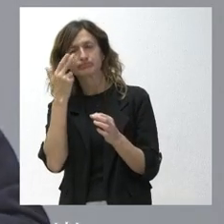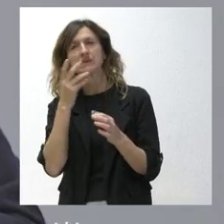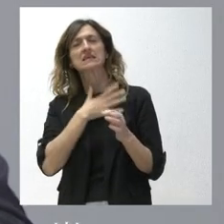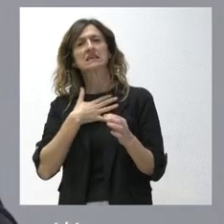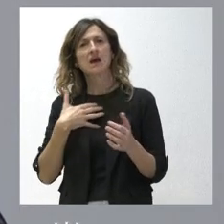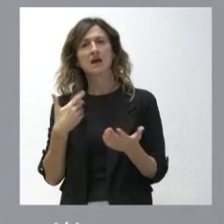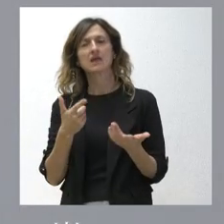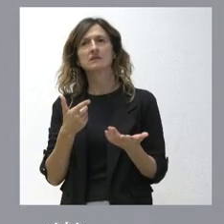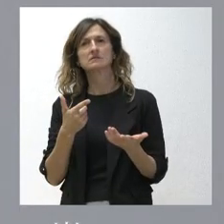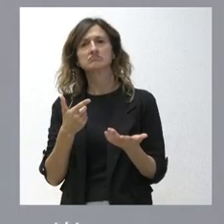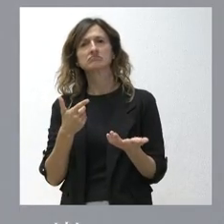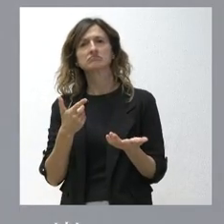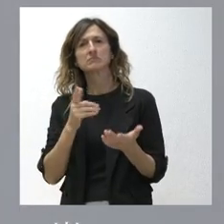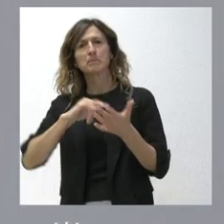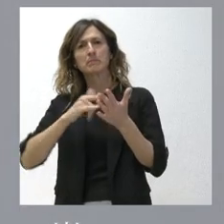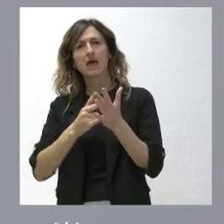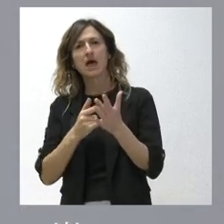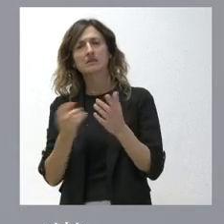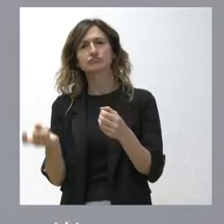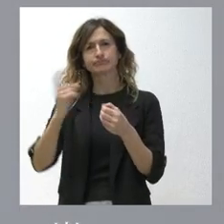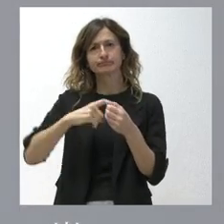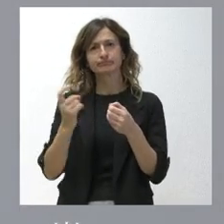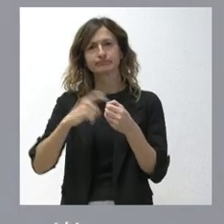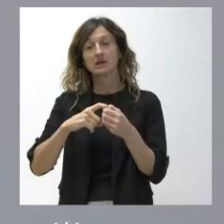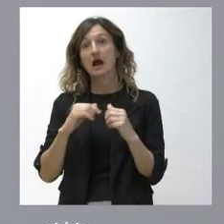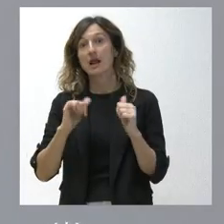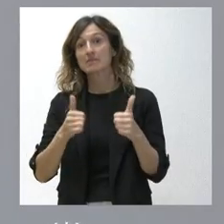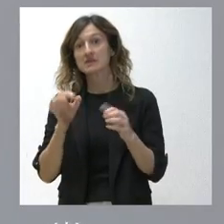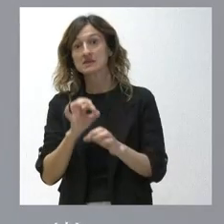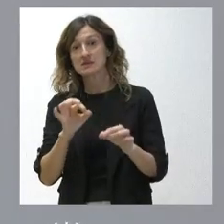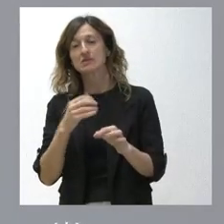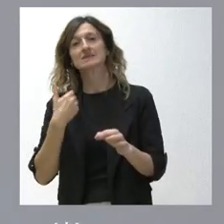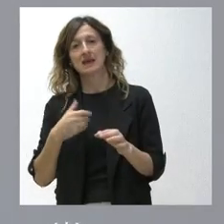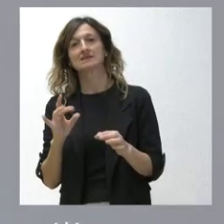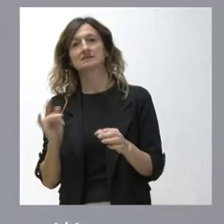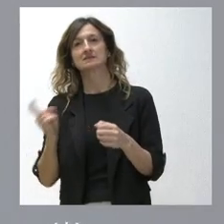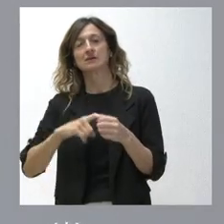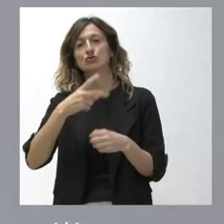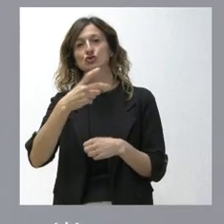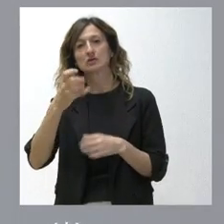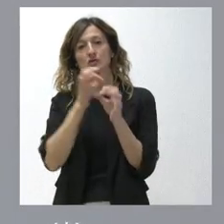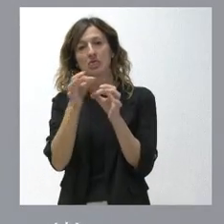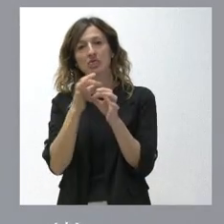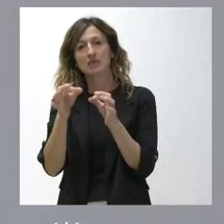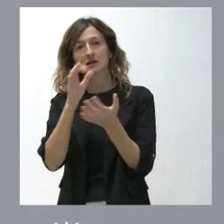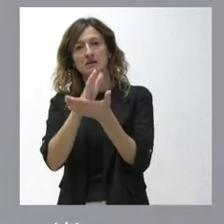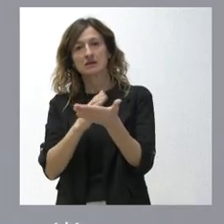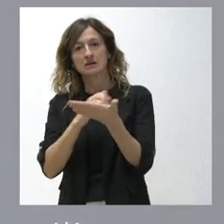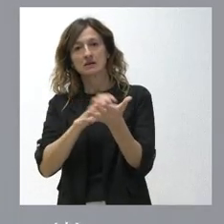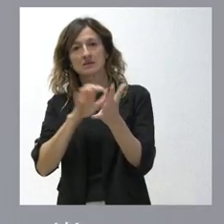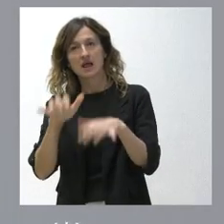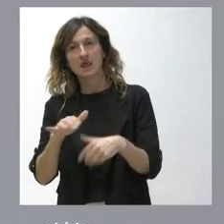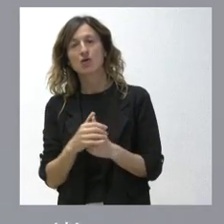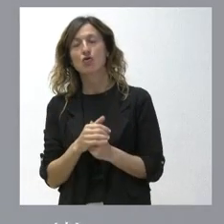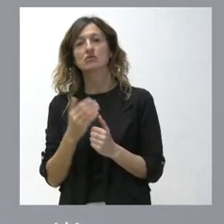en este plan y que, inicialmente, no se habían incluido. Son más de 200 municipios de nuestra comunidad autónoma los